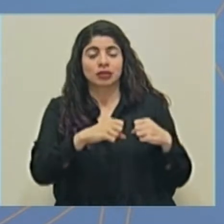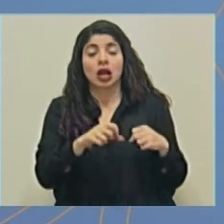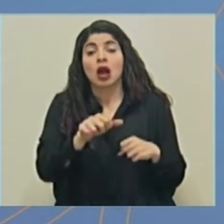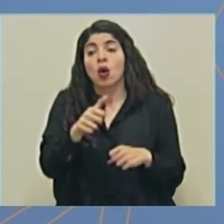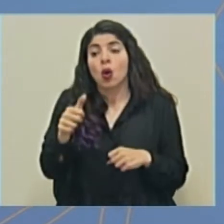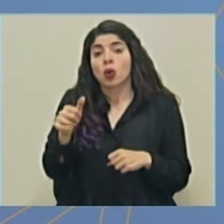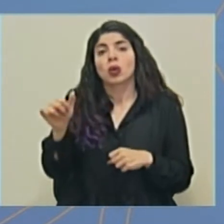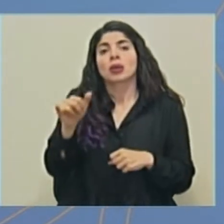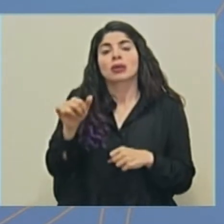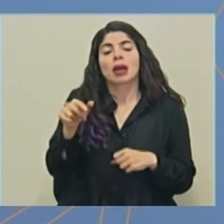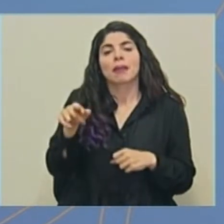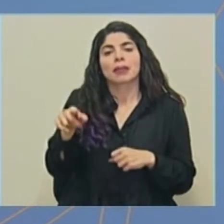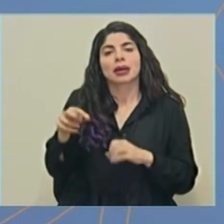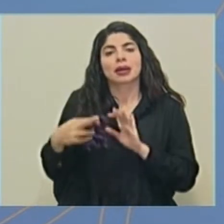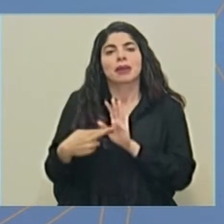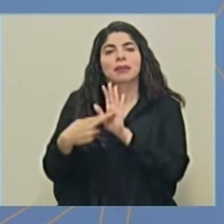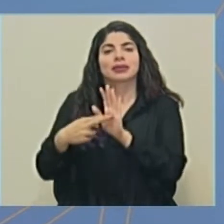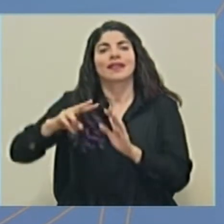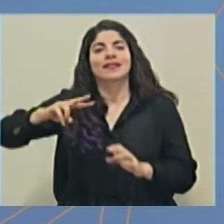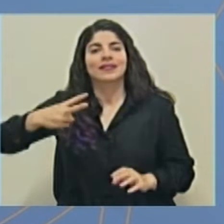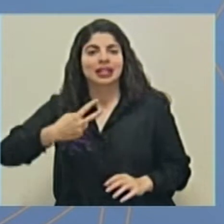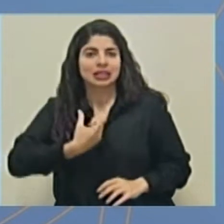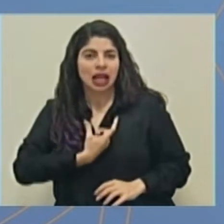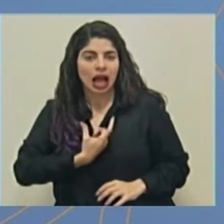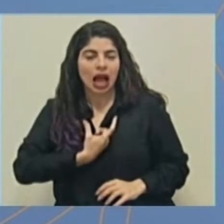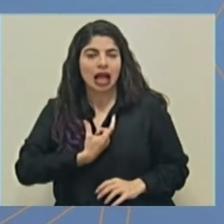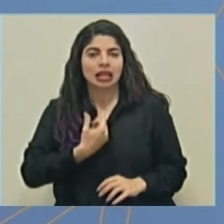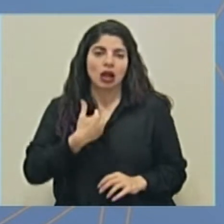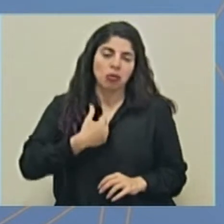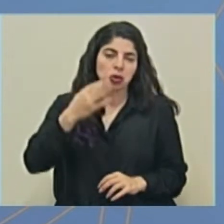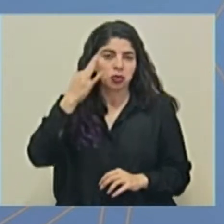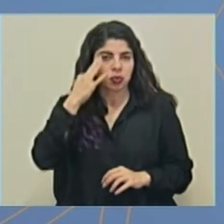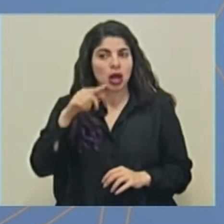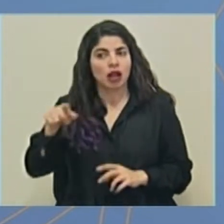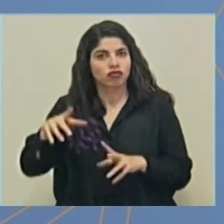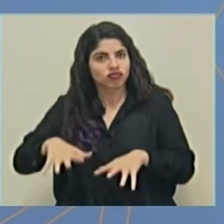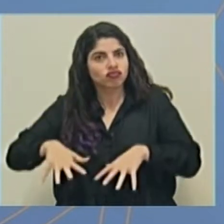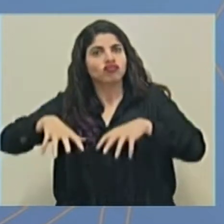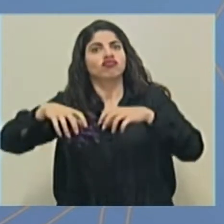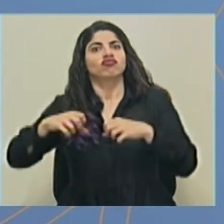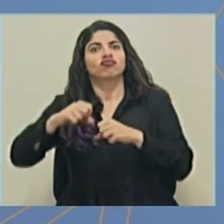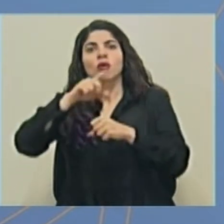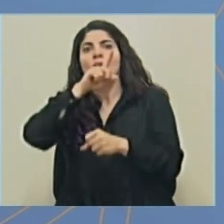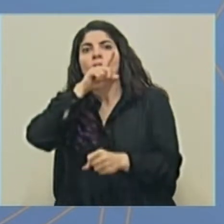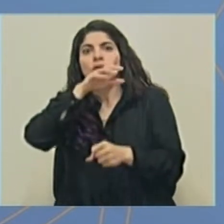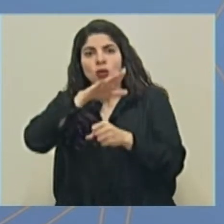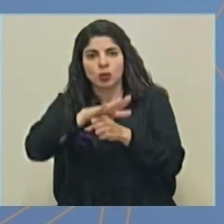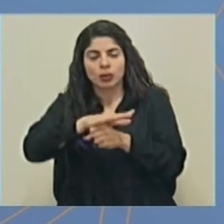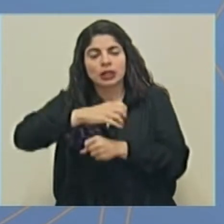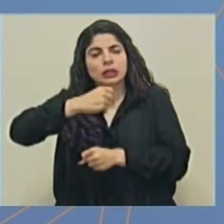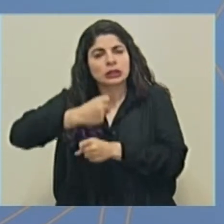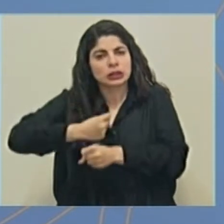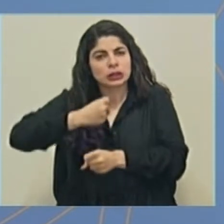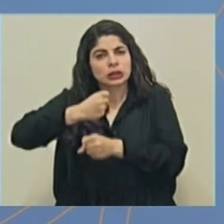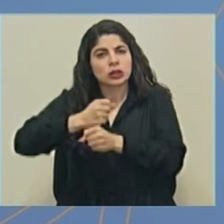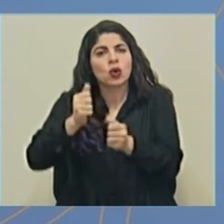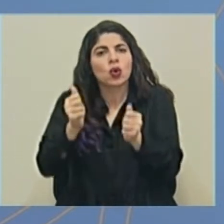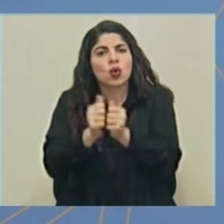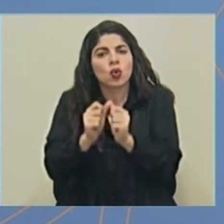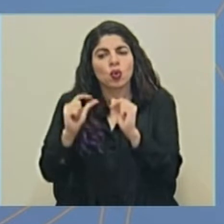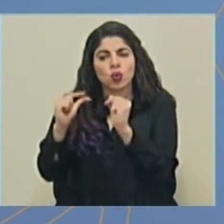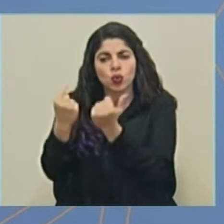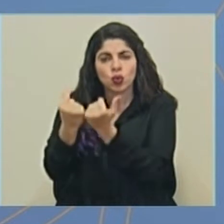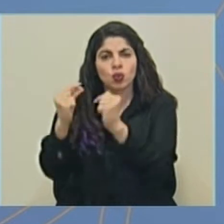delegado también en vicealcalde o vicealcaldesa, que han asumido ese compromiso junto con los diferentes